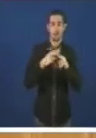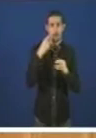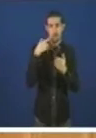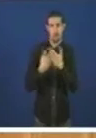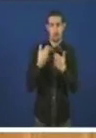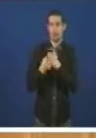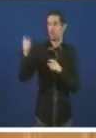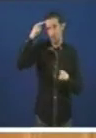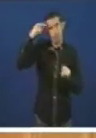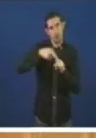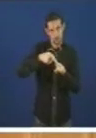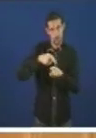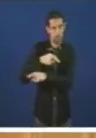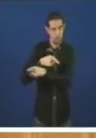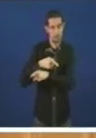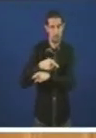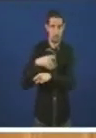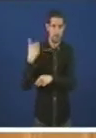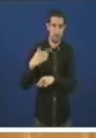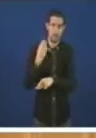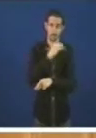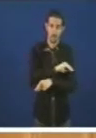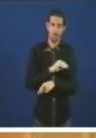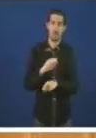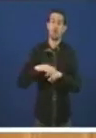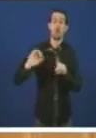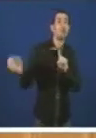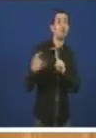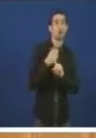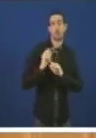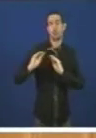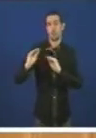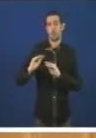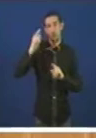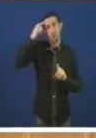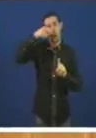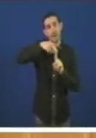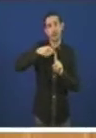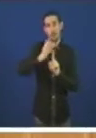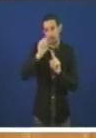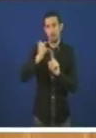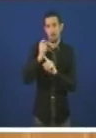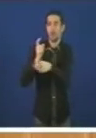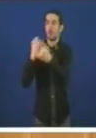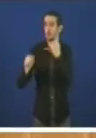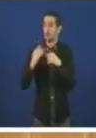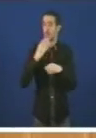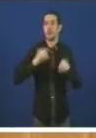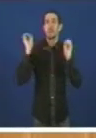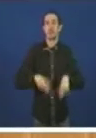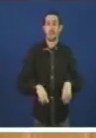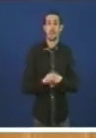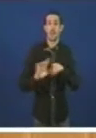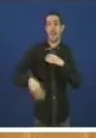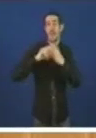intencios En a consecución dos seus perversos objetivos non duvidou vostede en rexeitar unha enmenda